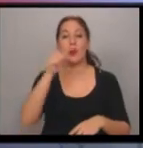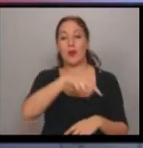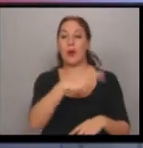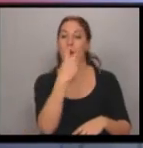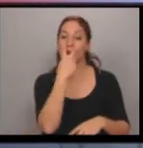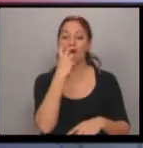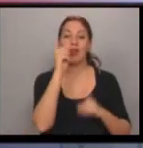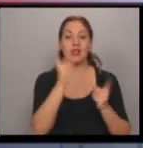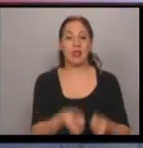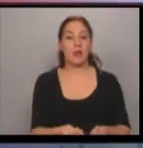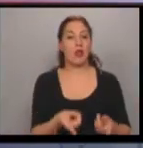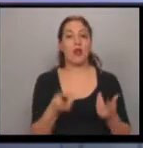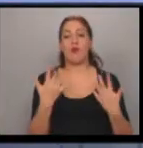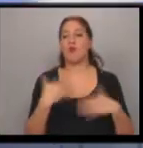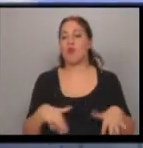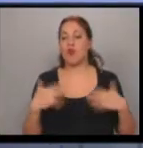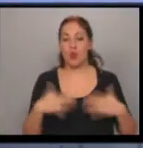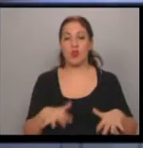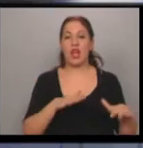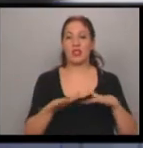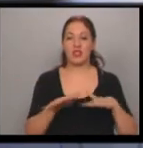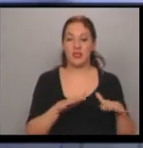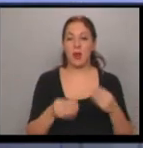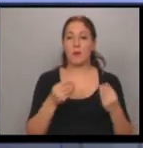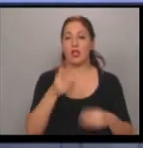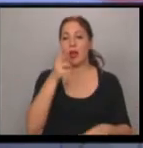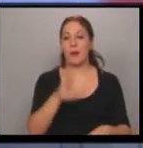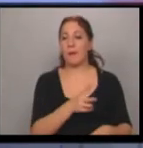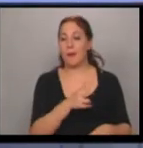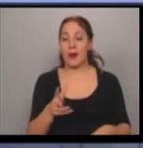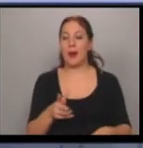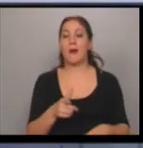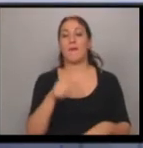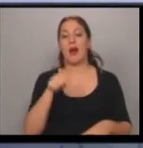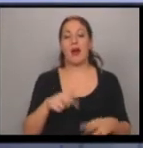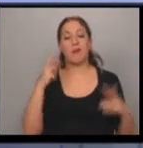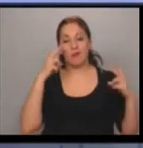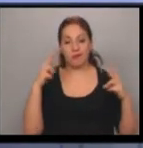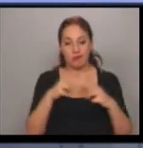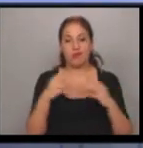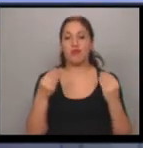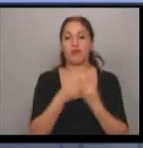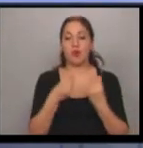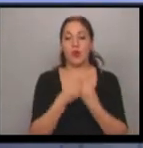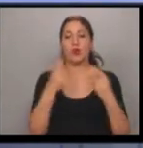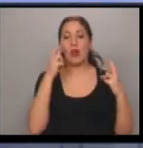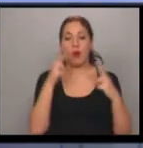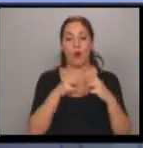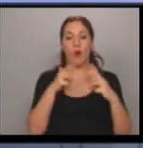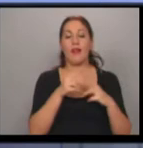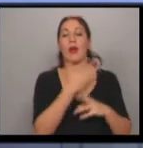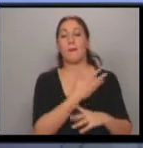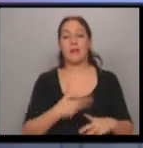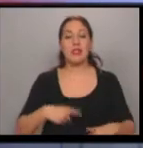espera también una intensísima actividad, ¿no? Porque el Papa va a tener un encuentro, varios encuentros con el presidente Evo Morales.